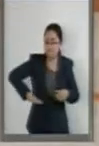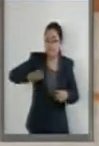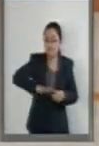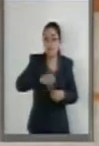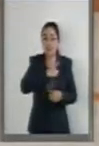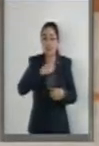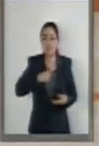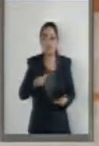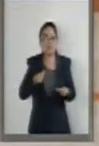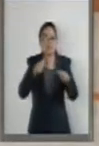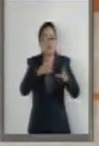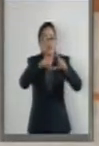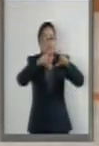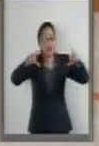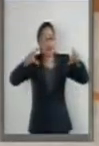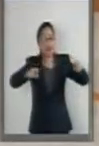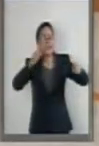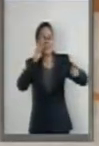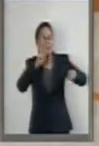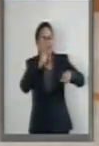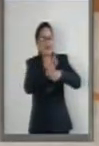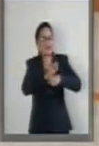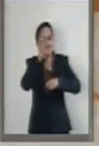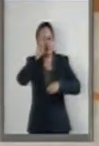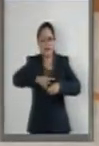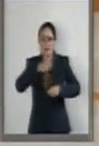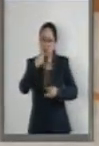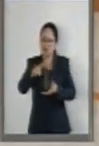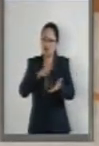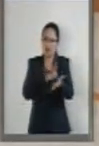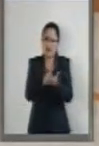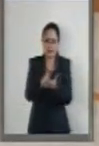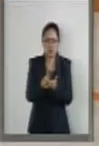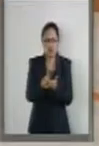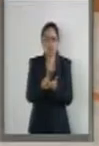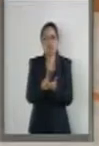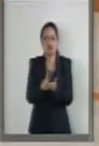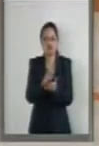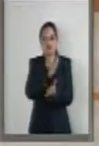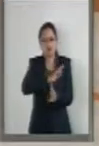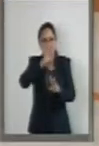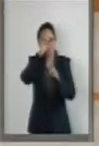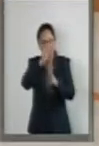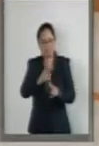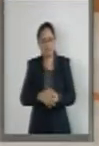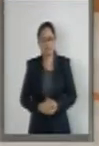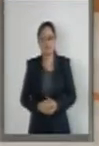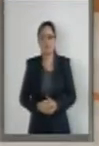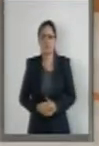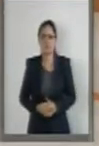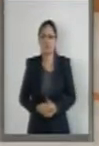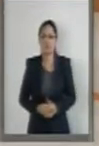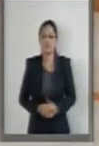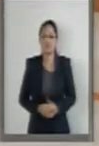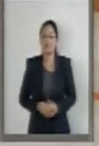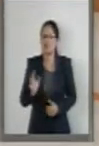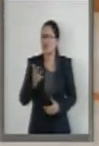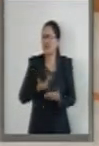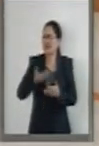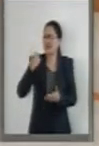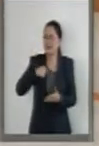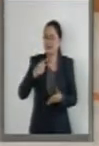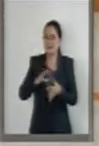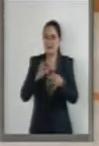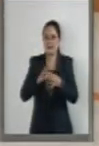eso yo apelo a su apoyo, a su consideración, para que este Senado de la República le dé a las personas con